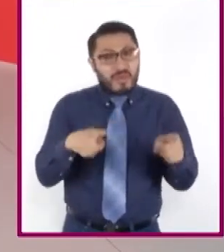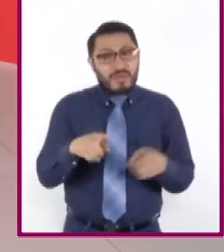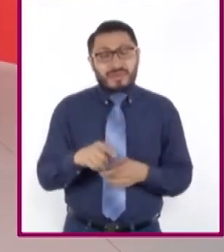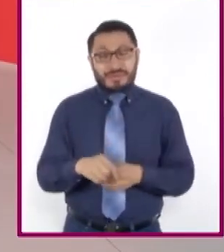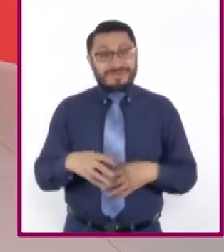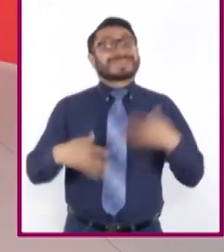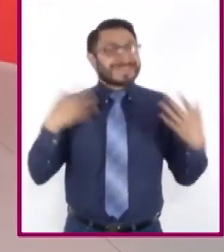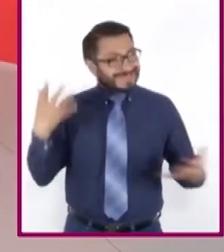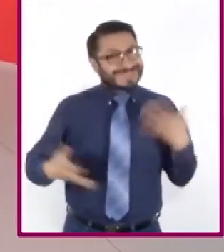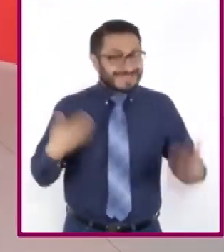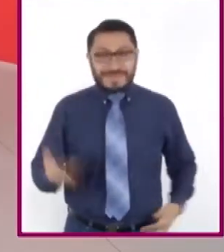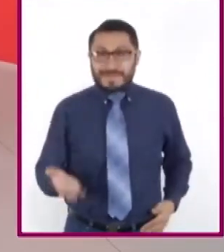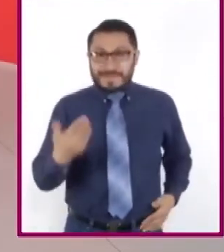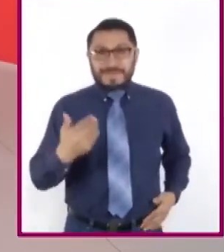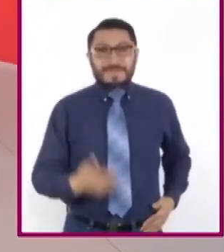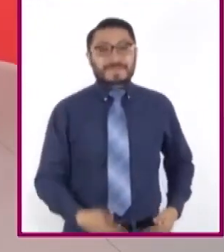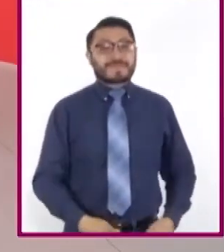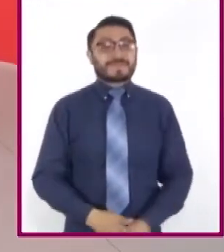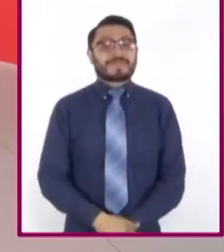¡Claro!